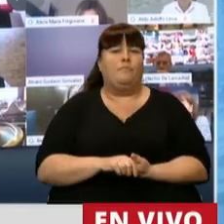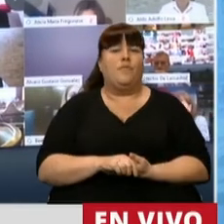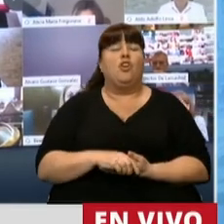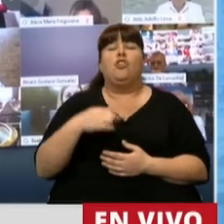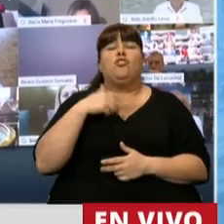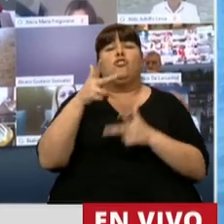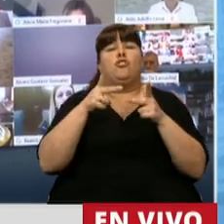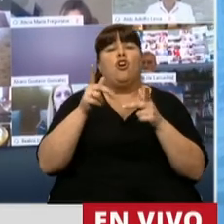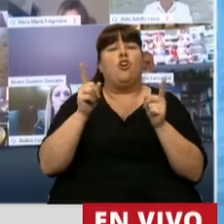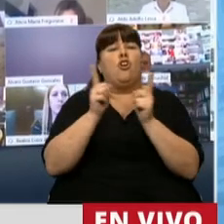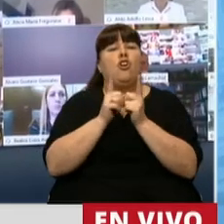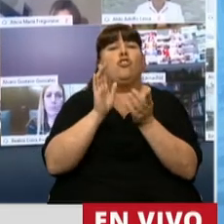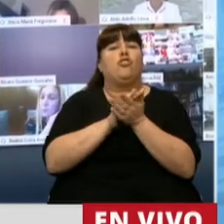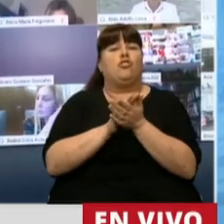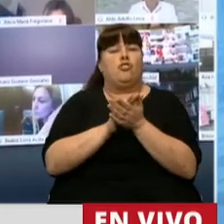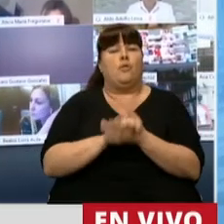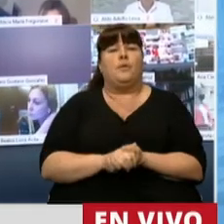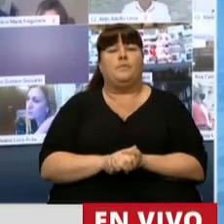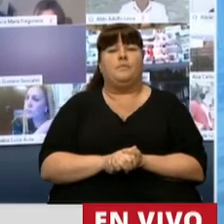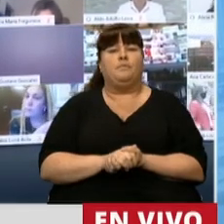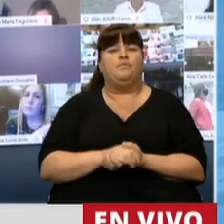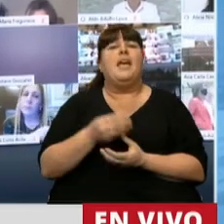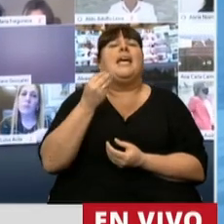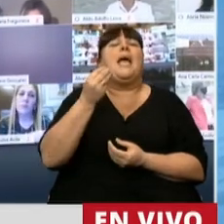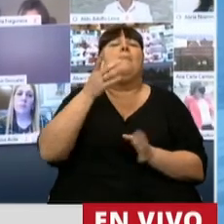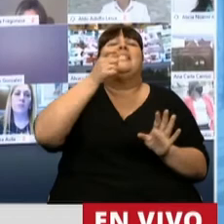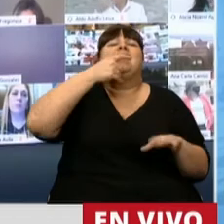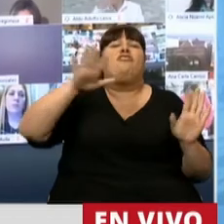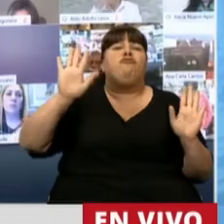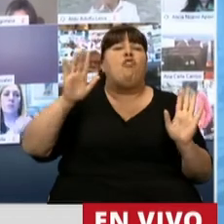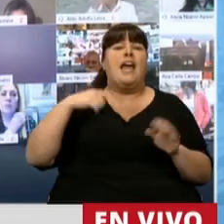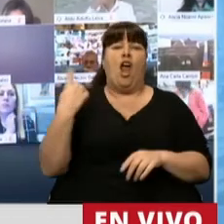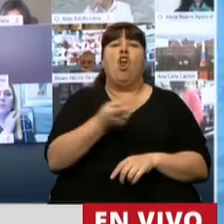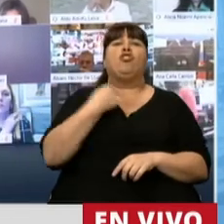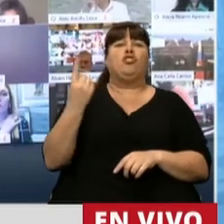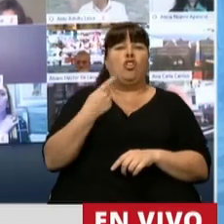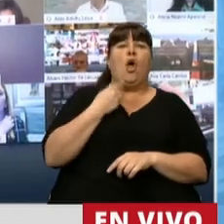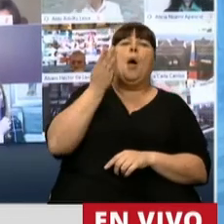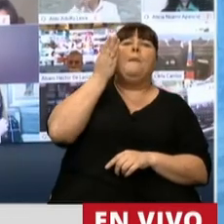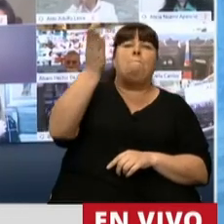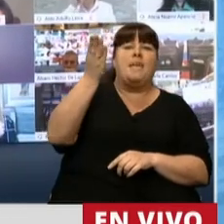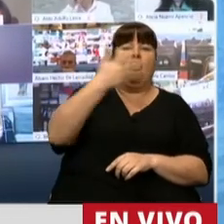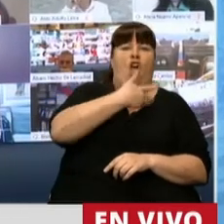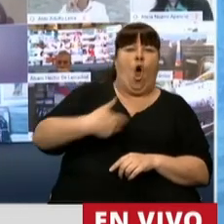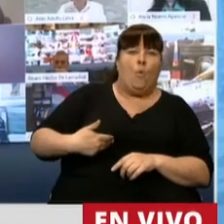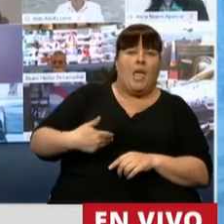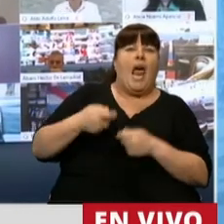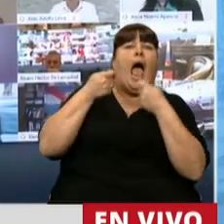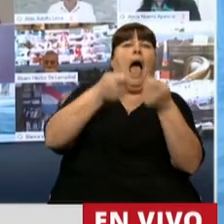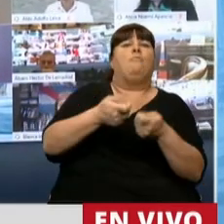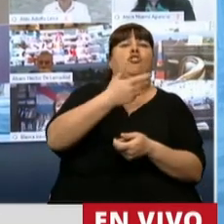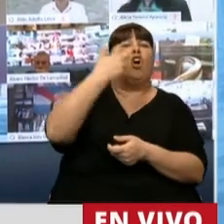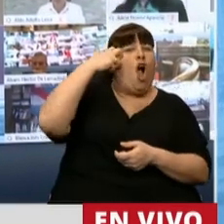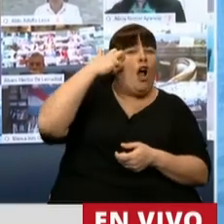Yo hago una breve digresión contrafáctica. ¿Qué habría pasado si fuéramos nosotros los que pedíamos desde el gobierno el aval al